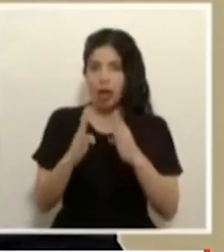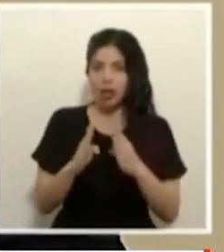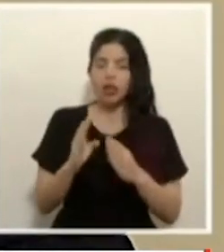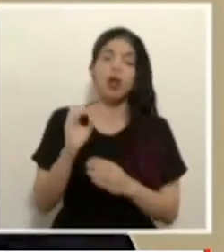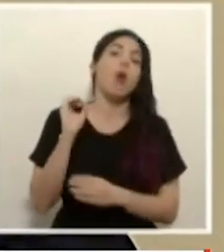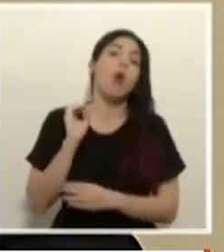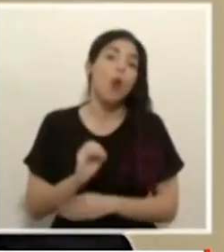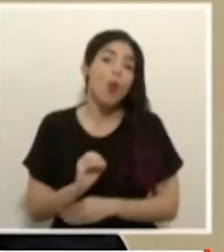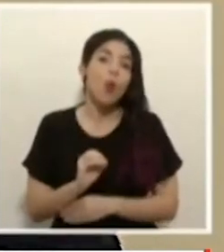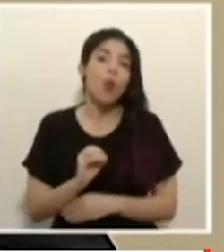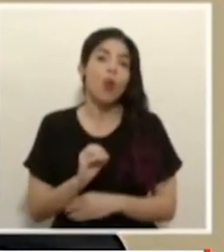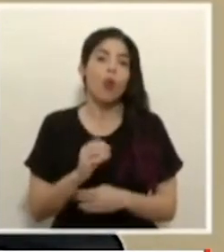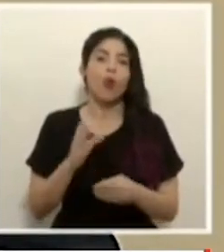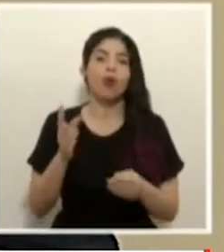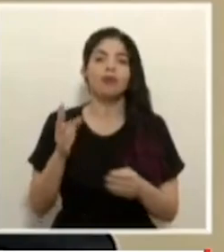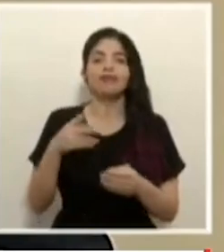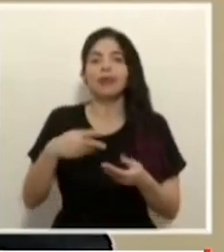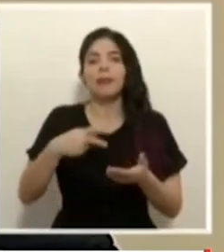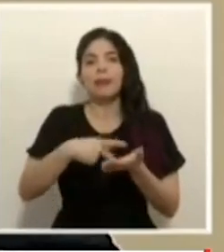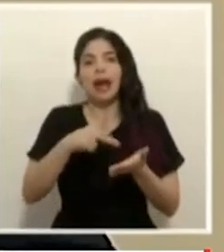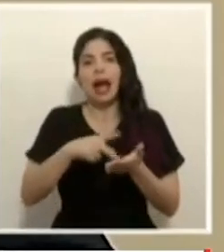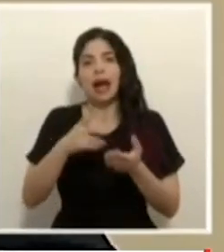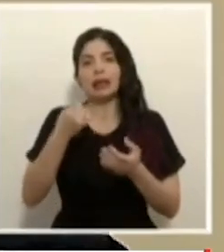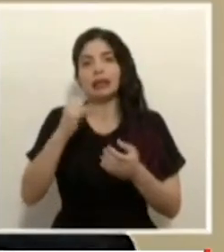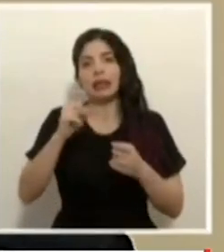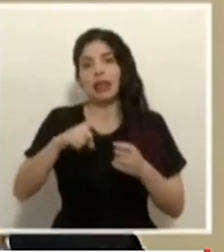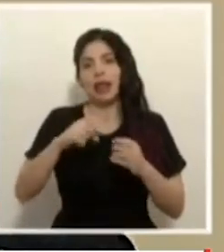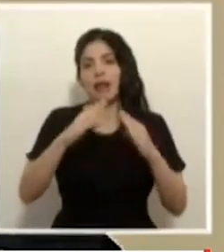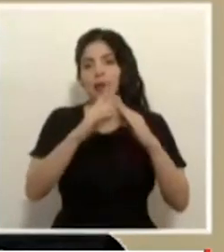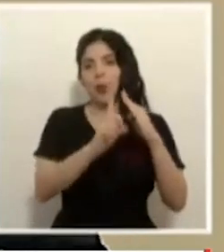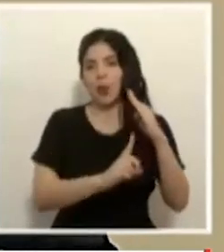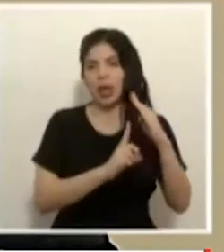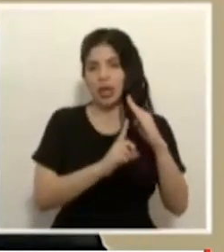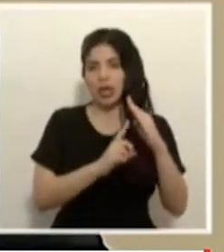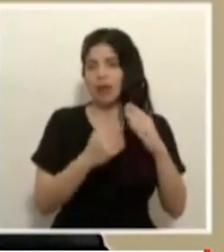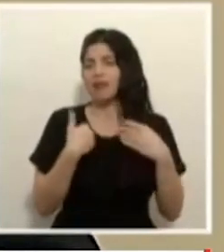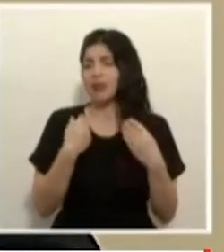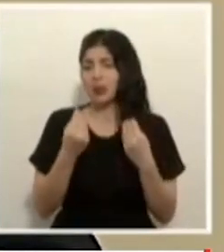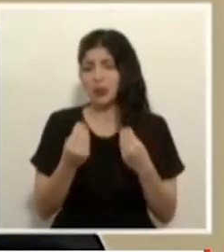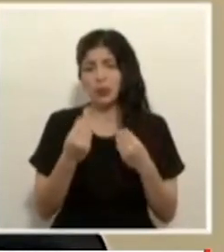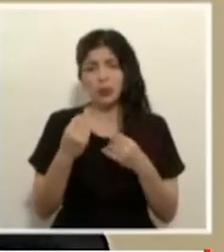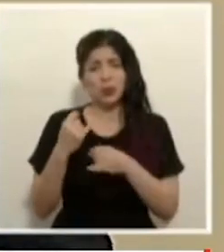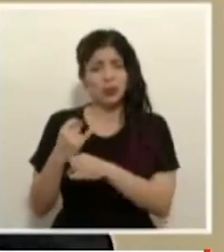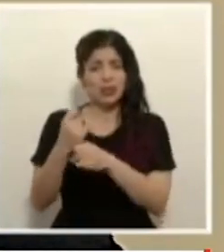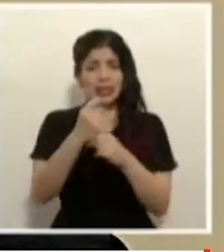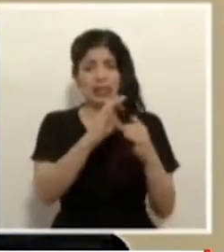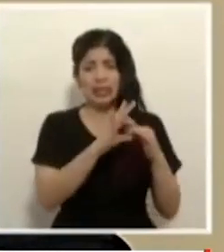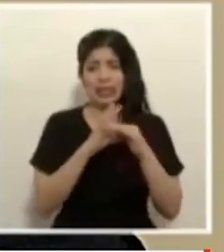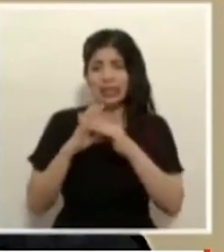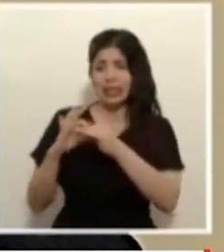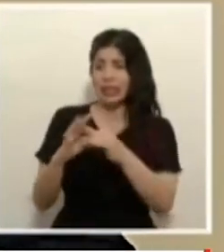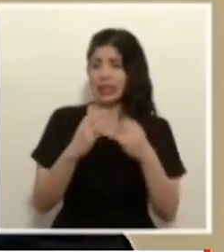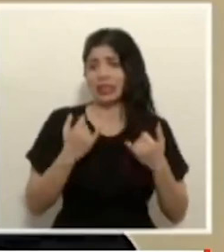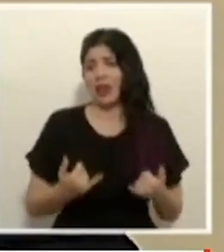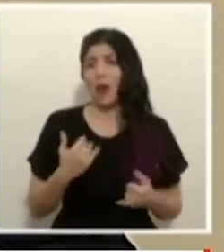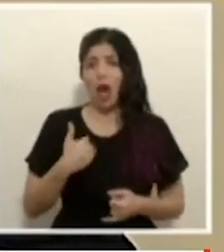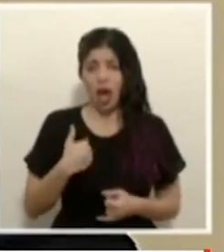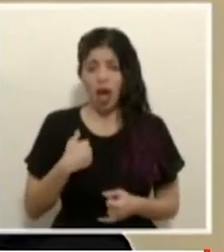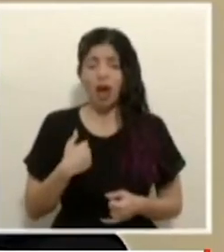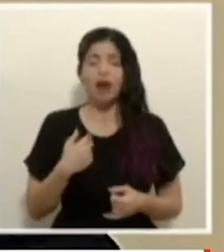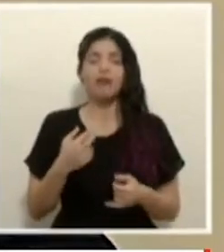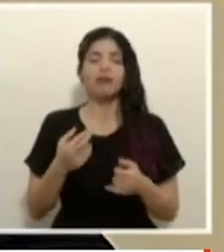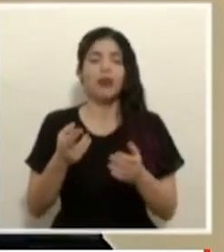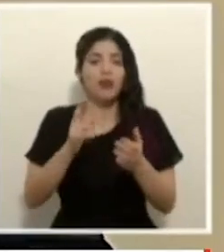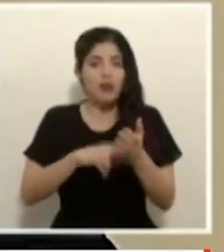que pueda cubrir los gastos de un eventual parentel pero hay mucha coordinación interinstitucional en este caso y reitero